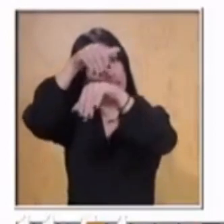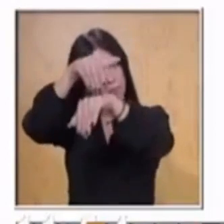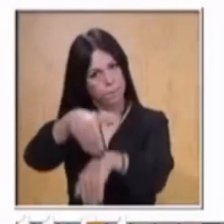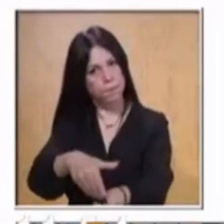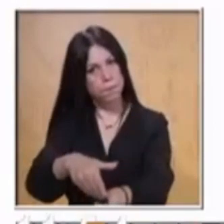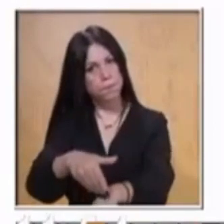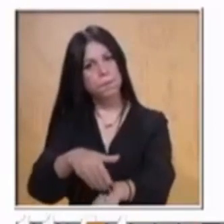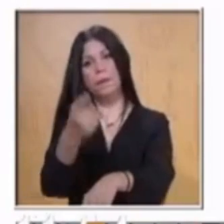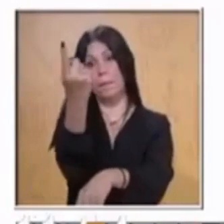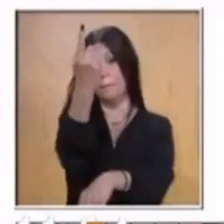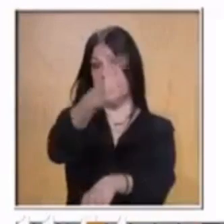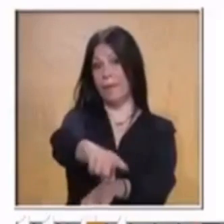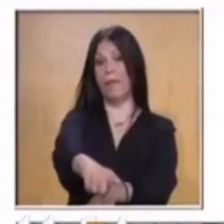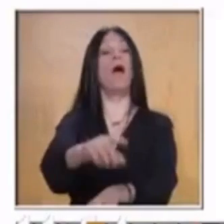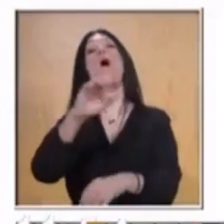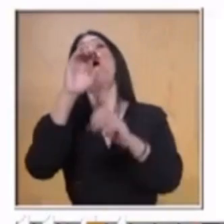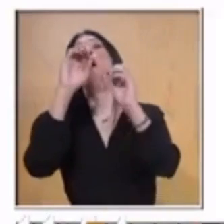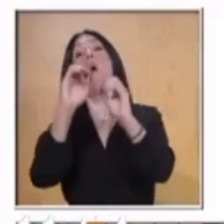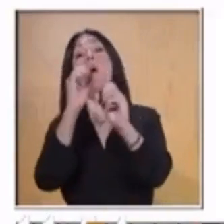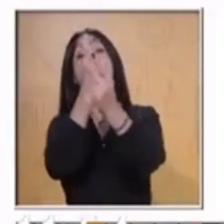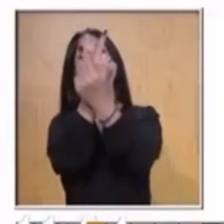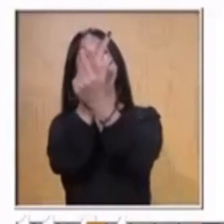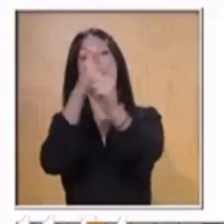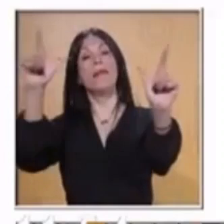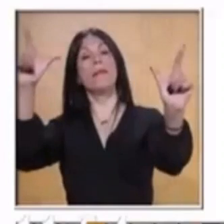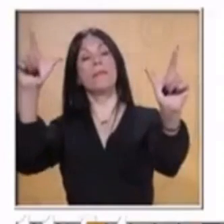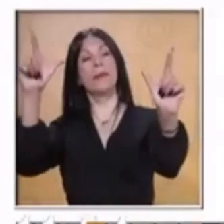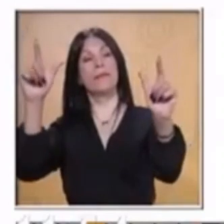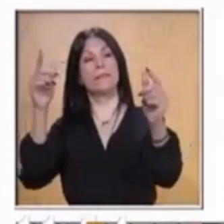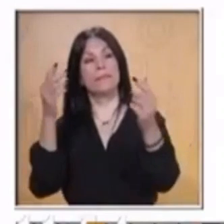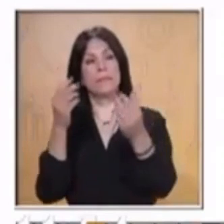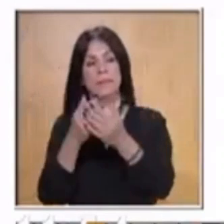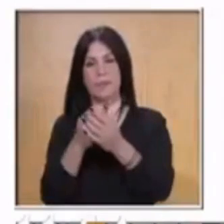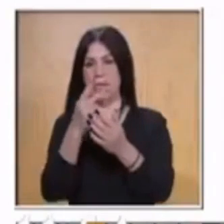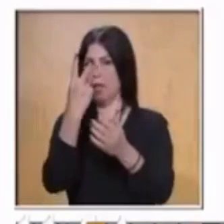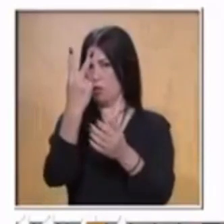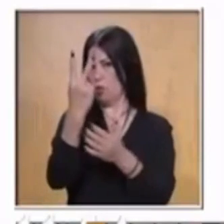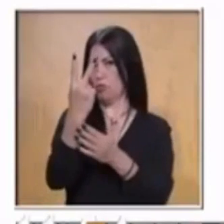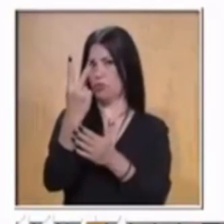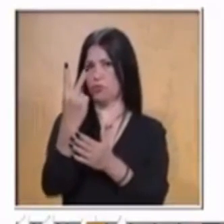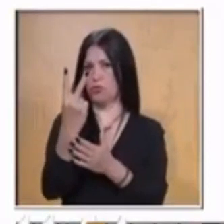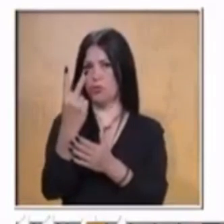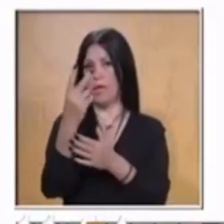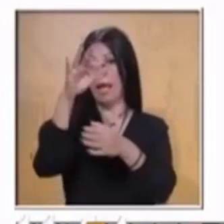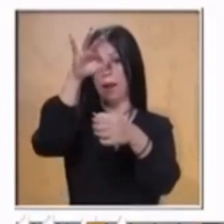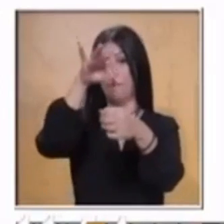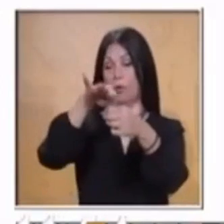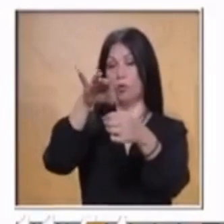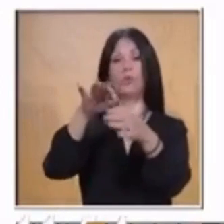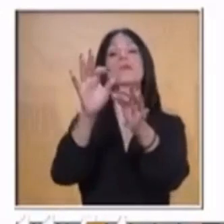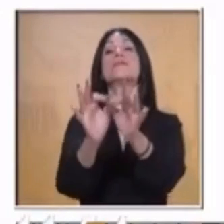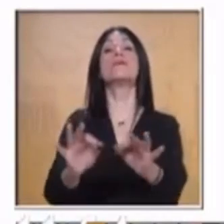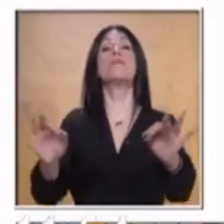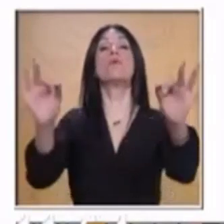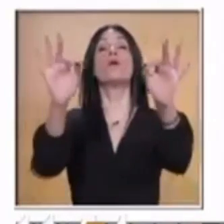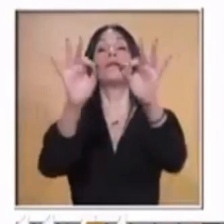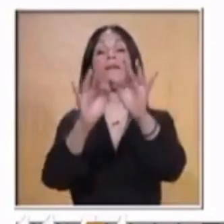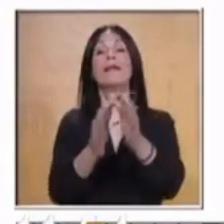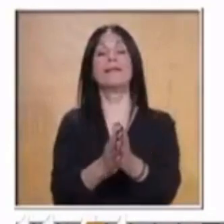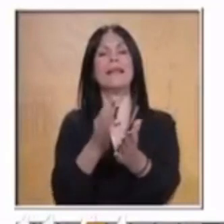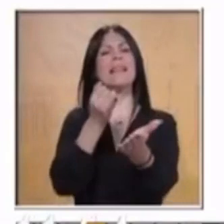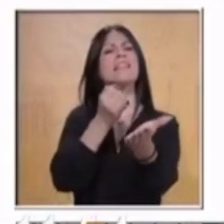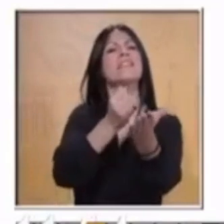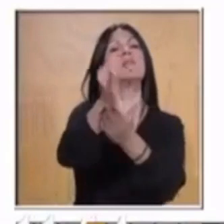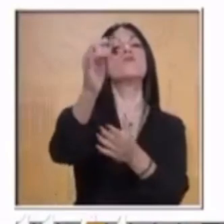Pues esto es un tipo de gobierno democrático porque recuerden que el voto es parte de la democracia porque decidimos quién va a